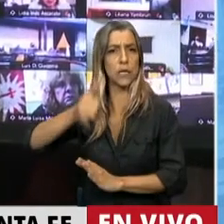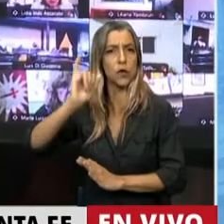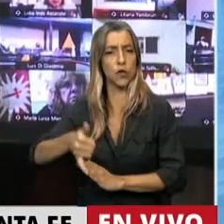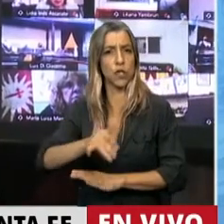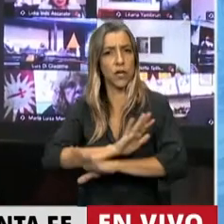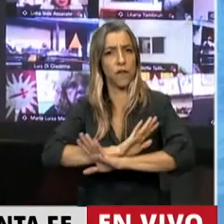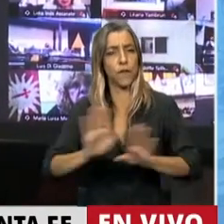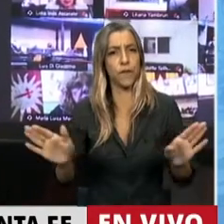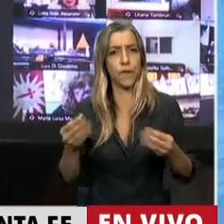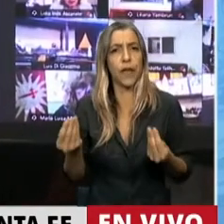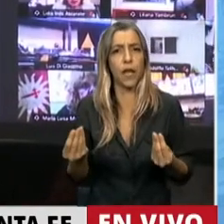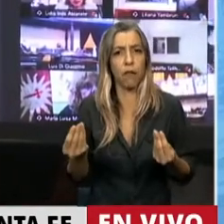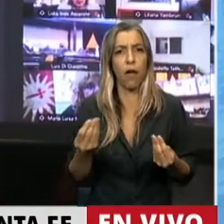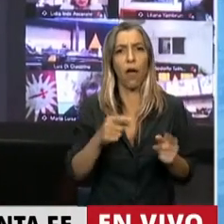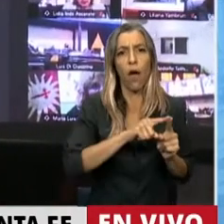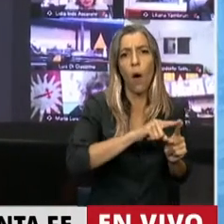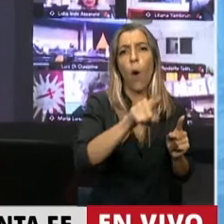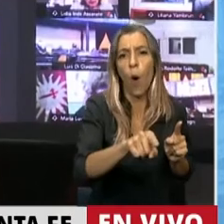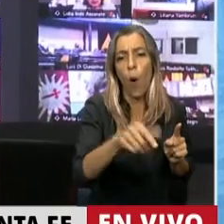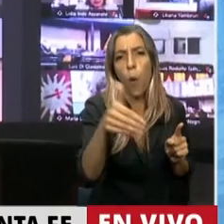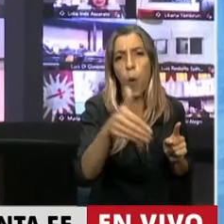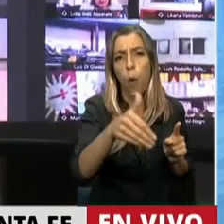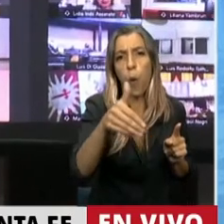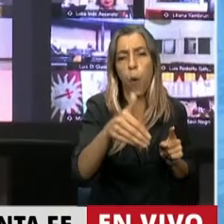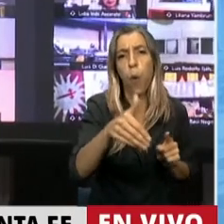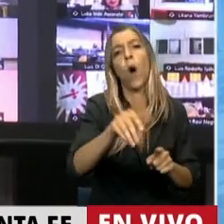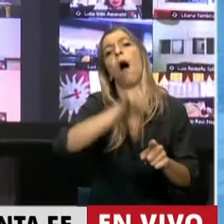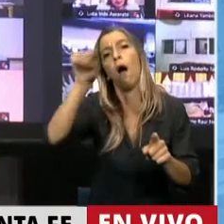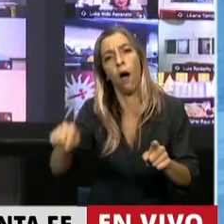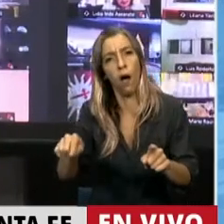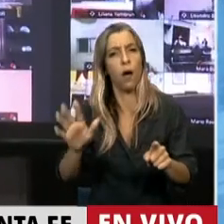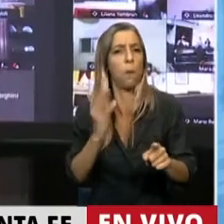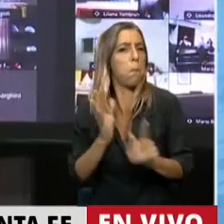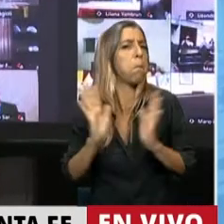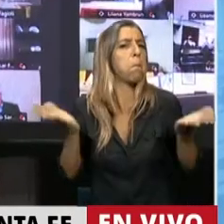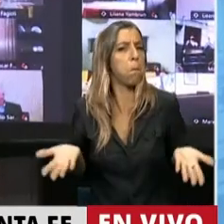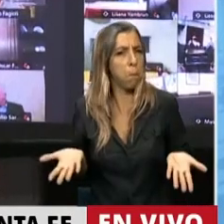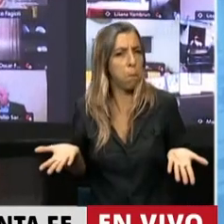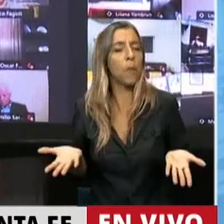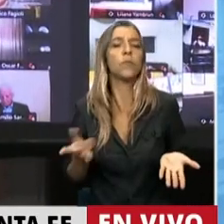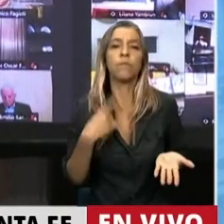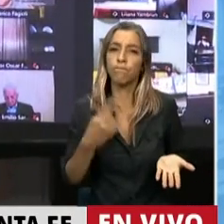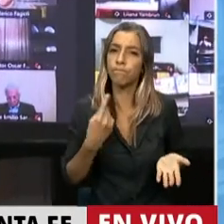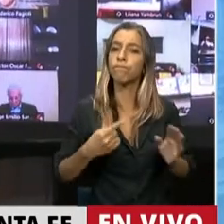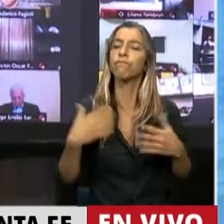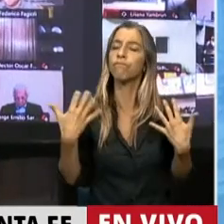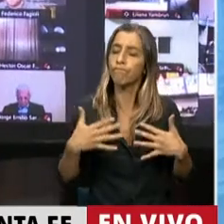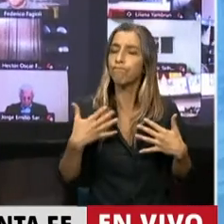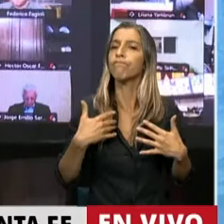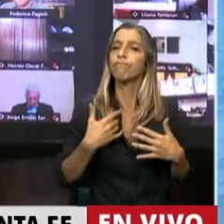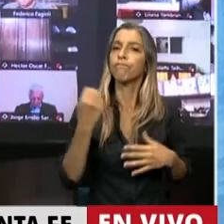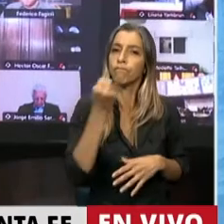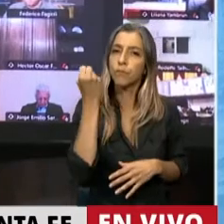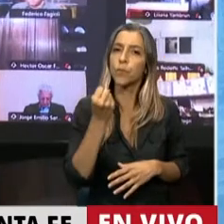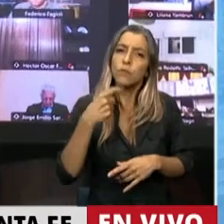y sistema bancario. Pero además nos va a quedar como tarea, tal vez, profundizar mucho más la